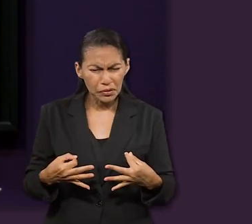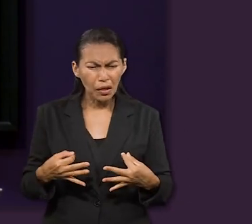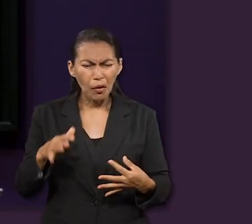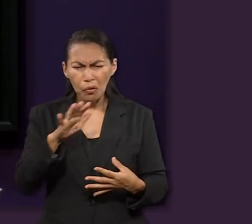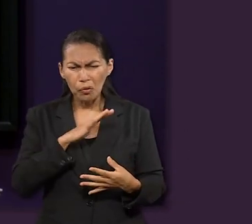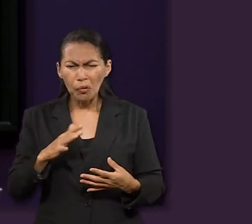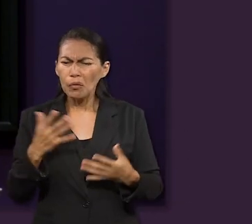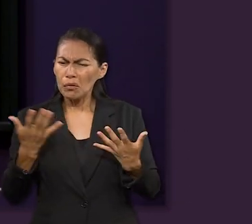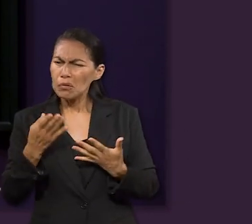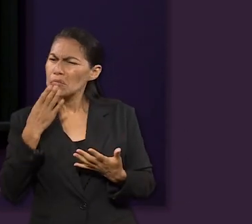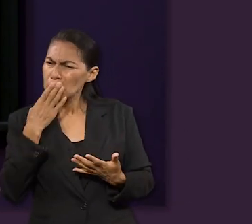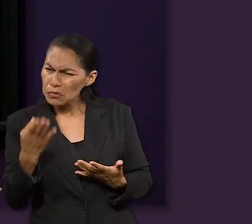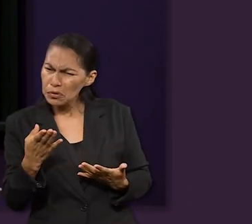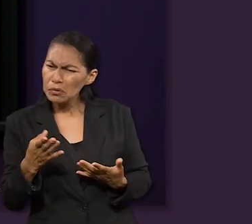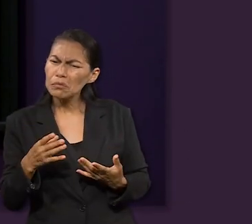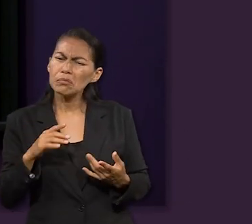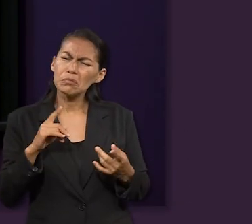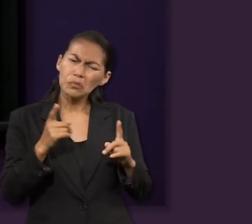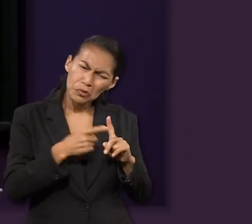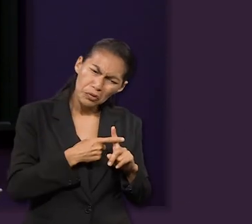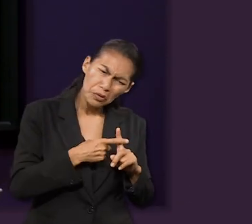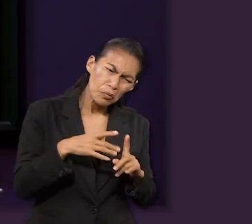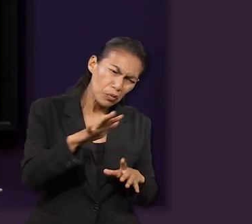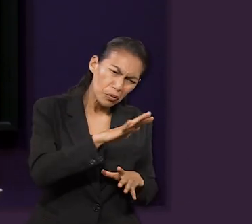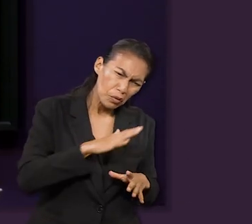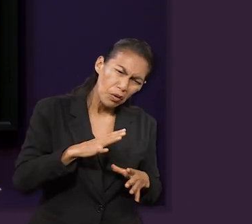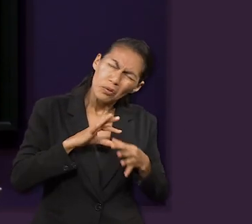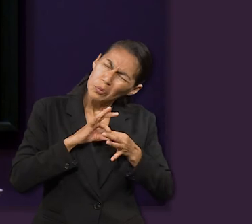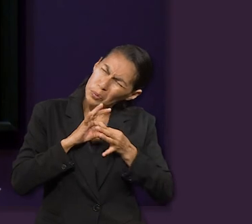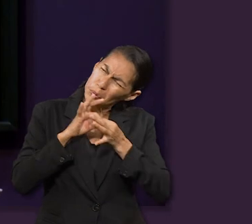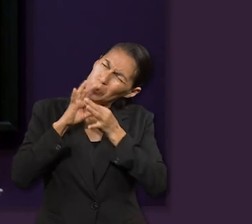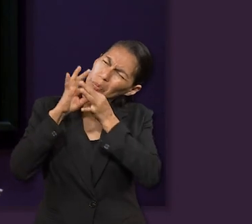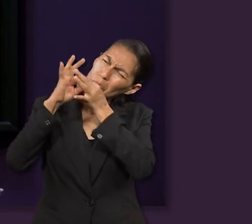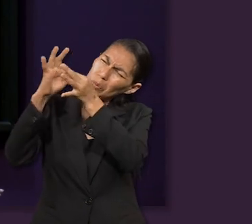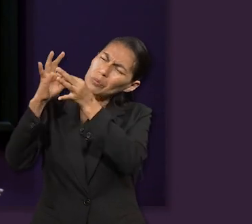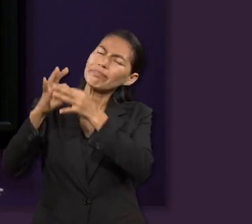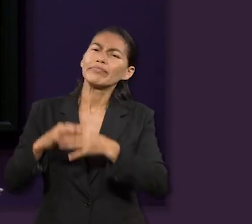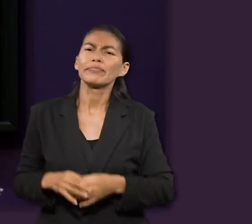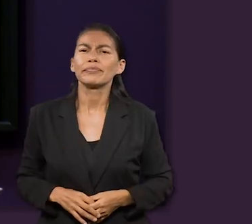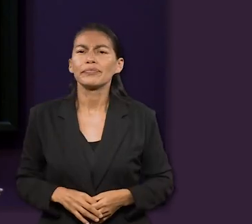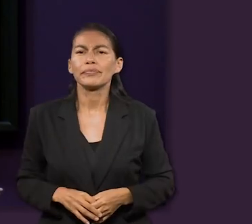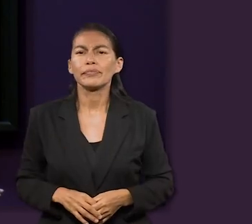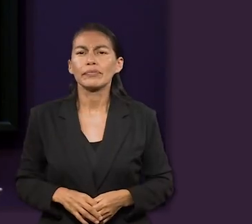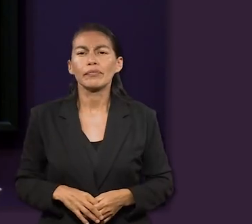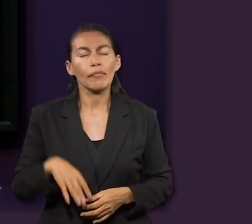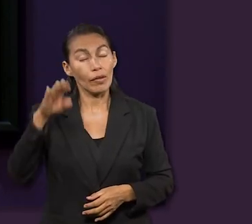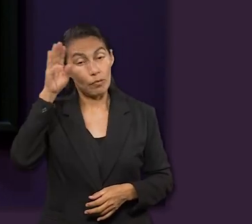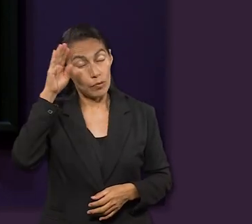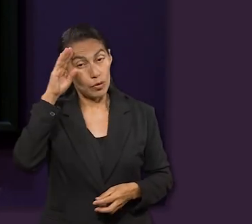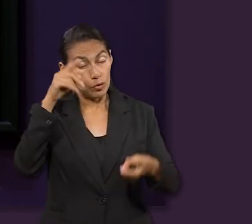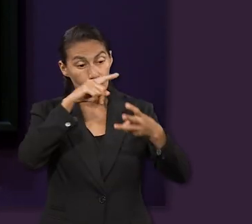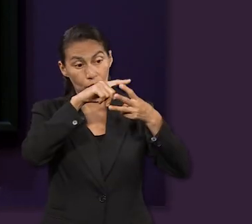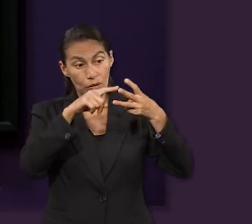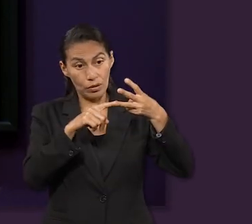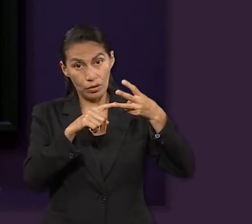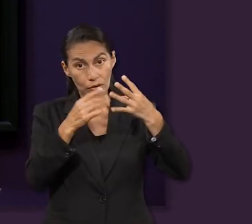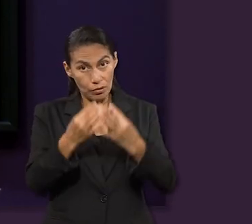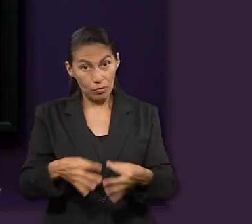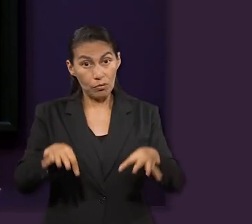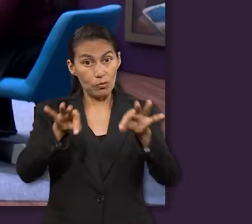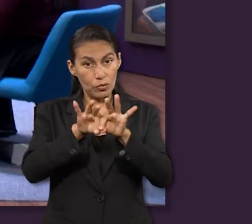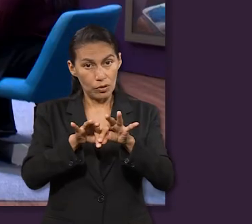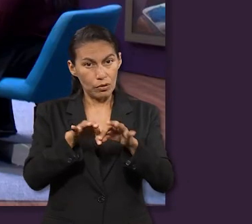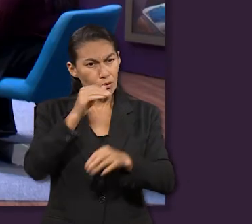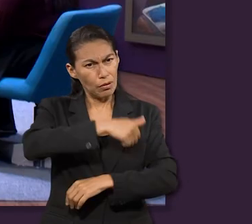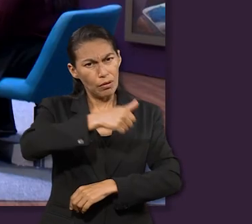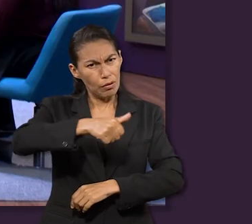afrontar los sufrimientos de una manera positiva que nos permita desarrollarnos y crecer, ¿no? Así es. Bueno, creo que son